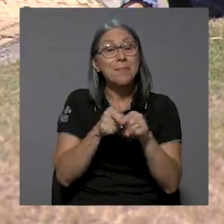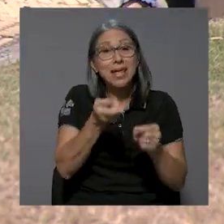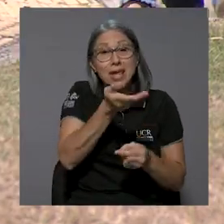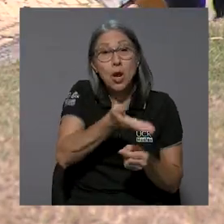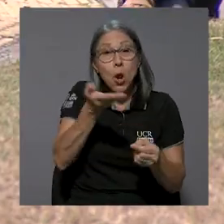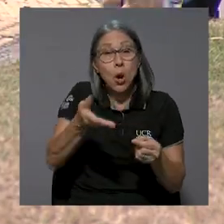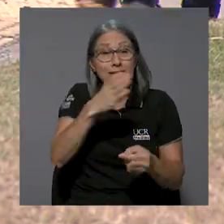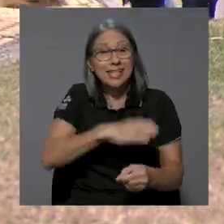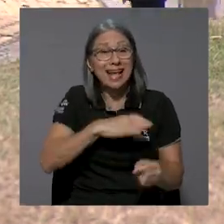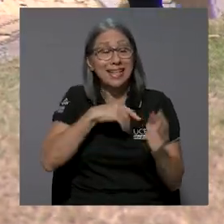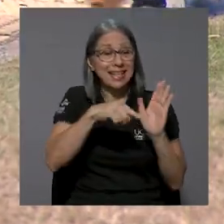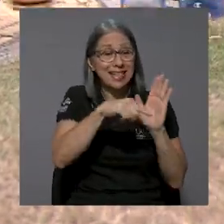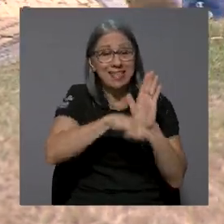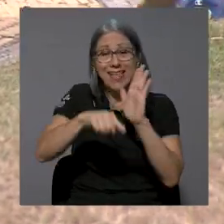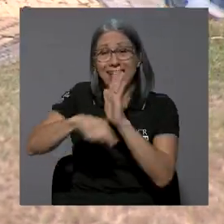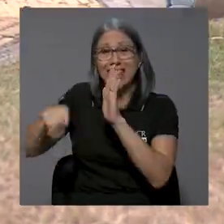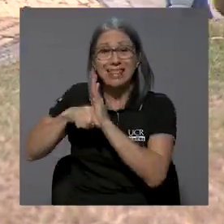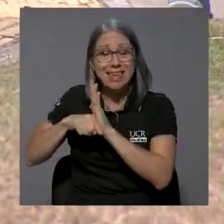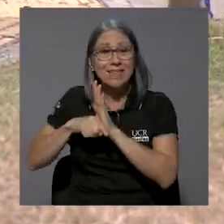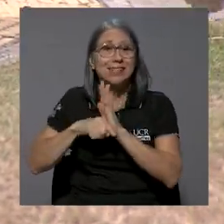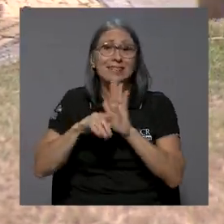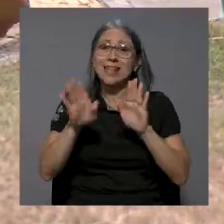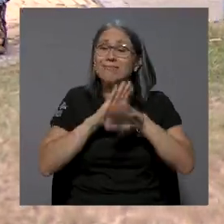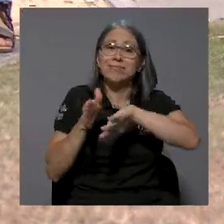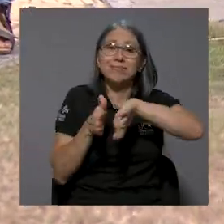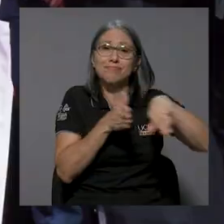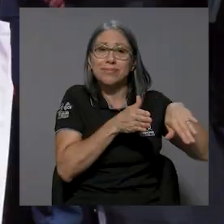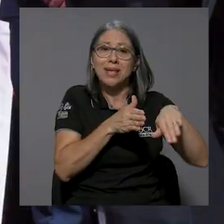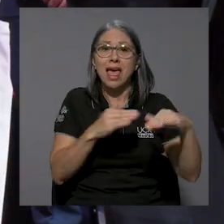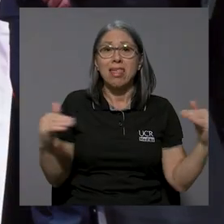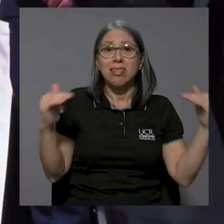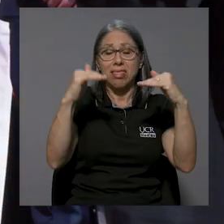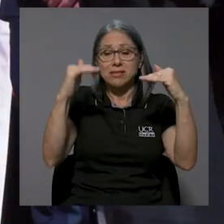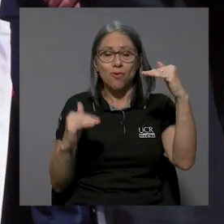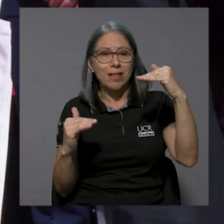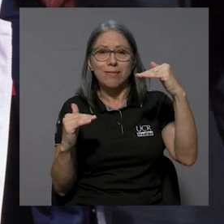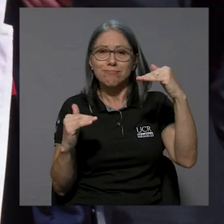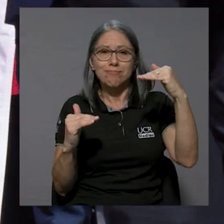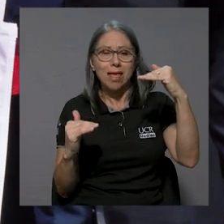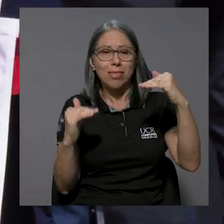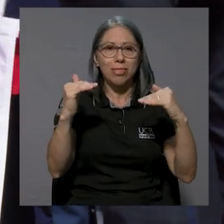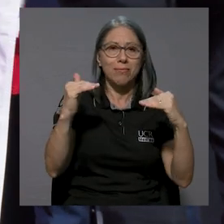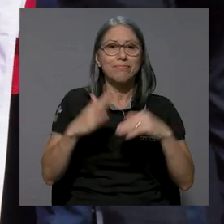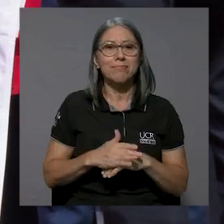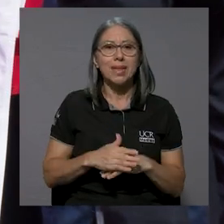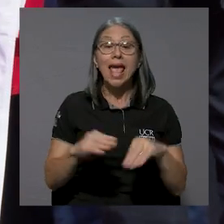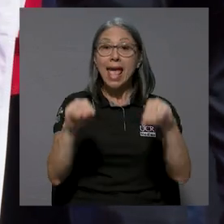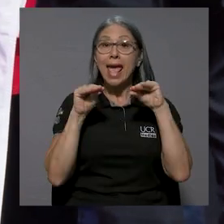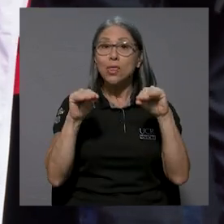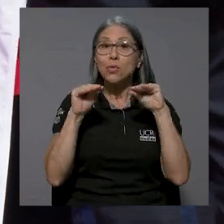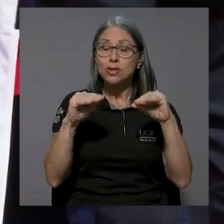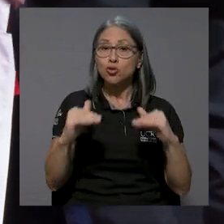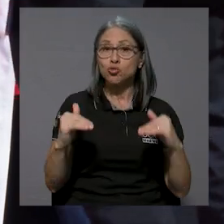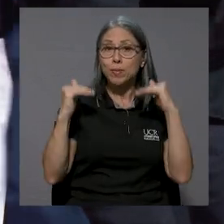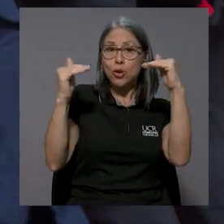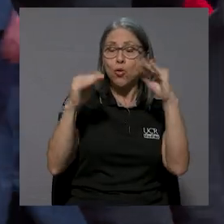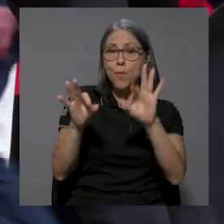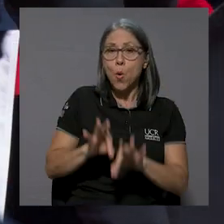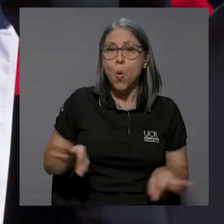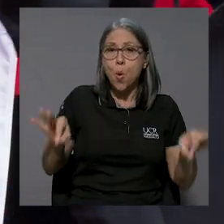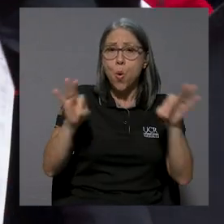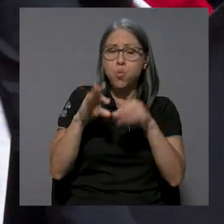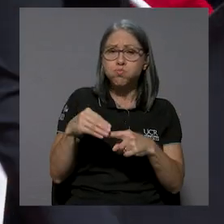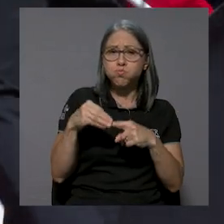indicadores negativos de criminalidad y desigualdad. Es es fundamental, la educación superior es fundamental para poder